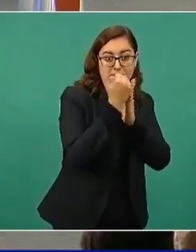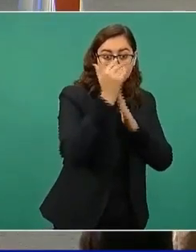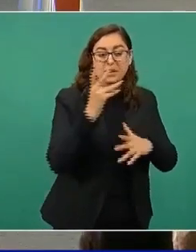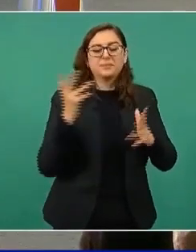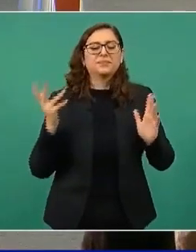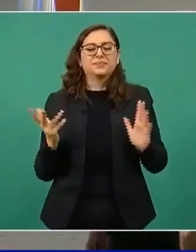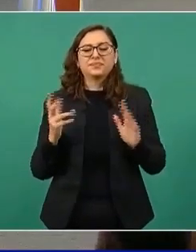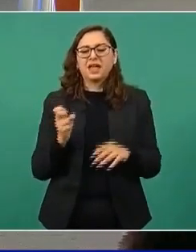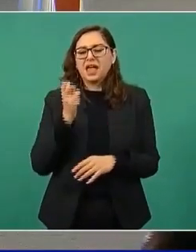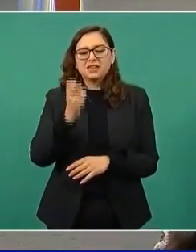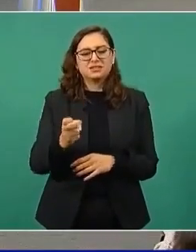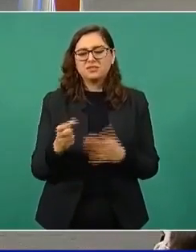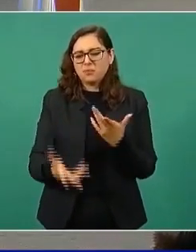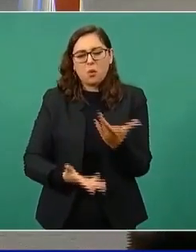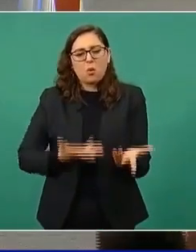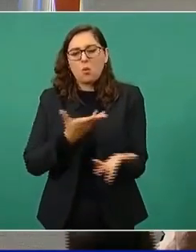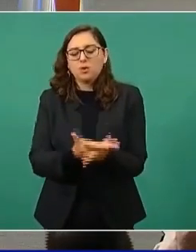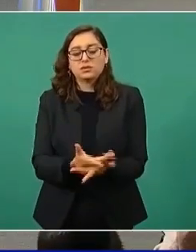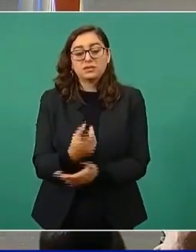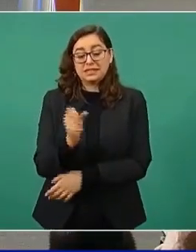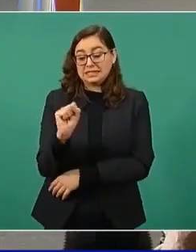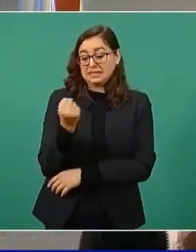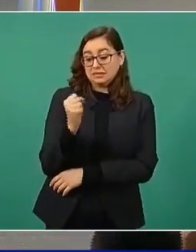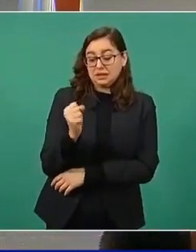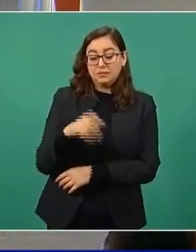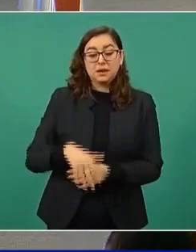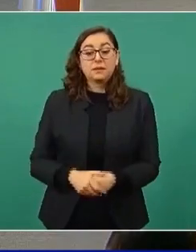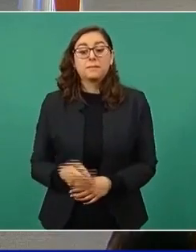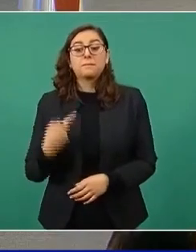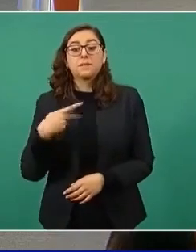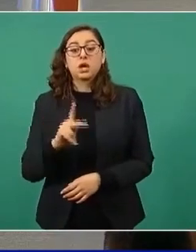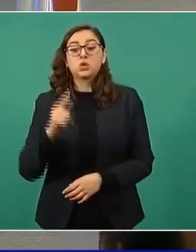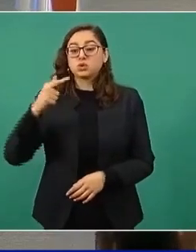esto es septiembre, pero lo repetí